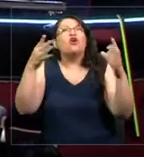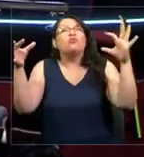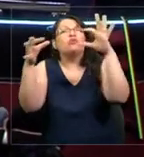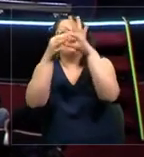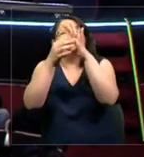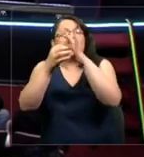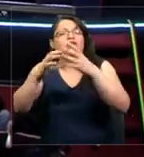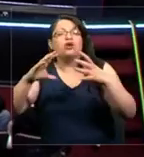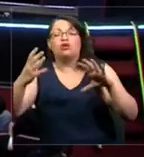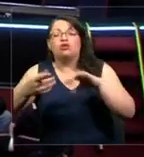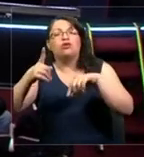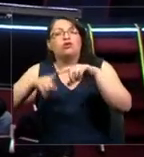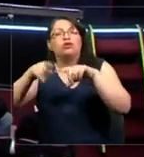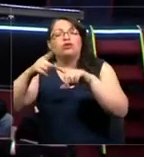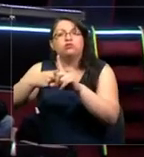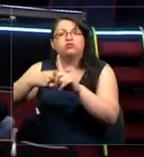global.